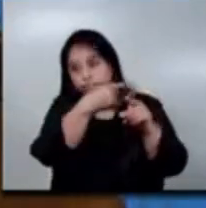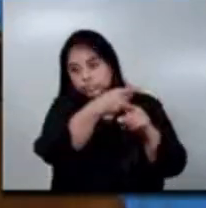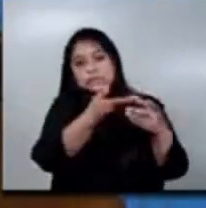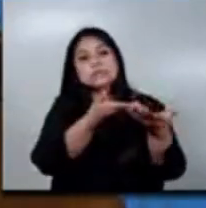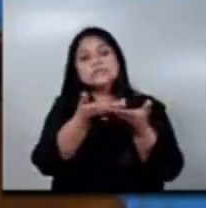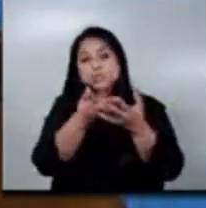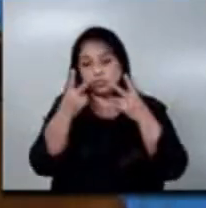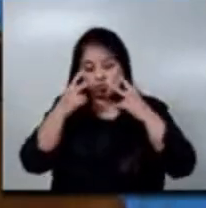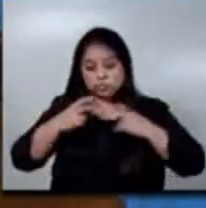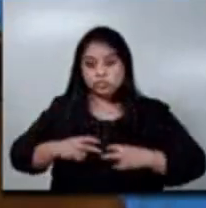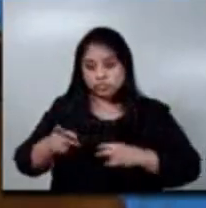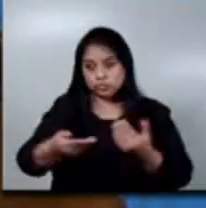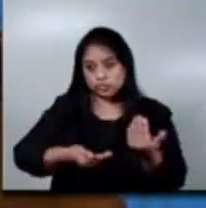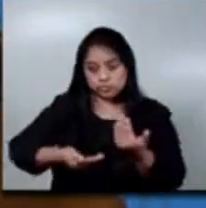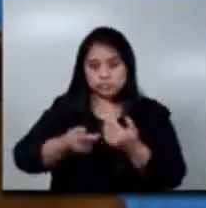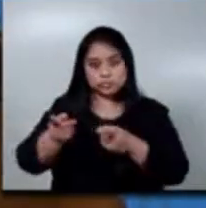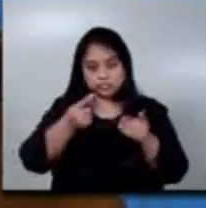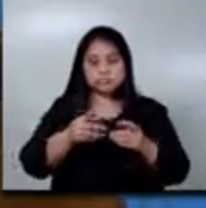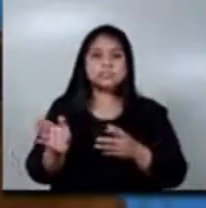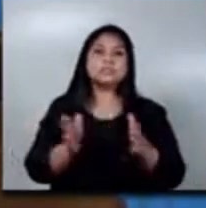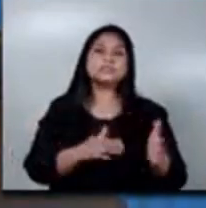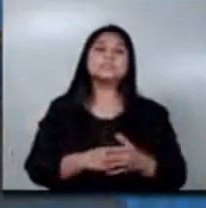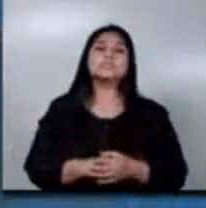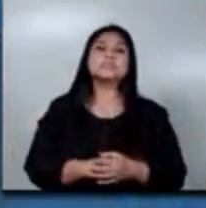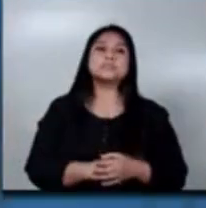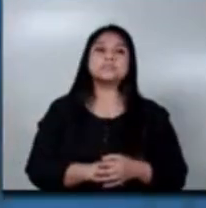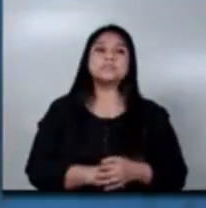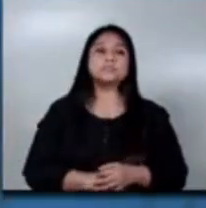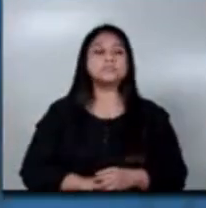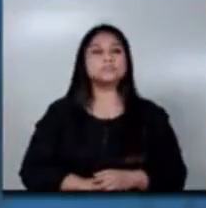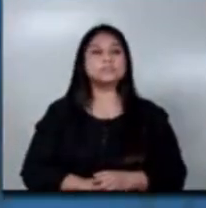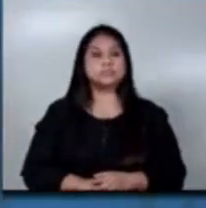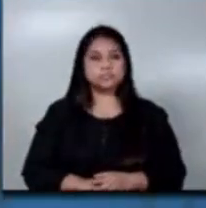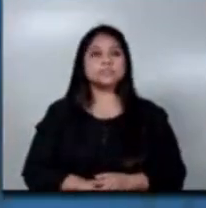oportunamente. Y por último, con respecto al llamado para la vacunación.